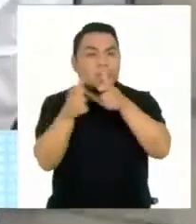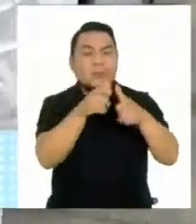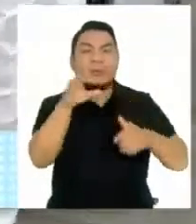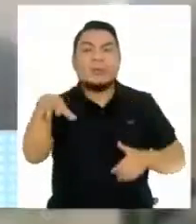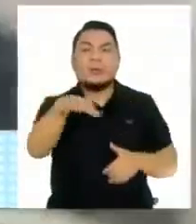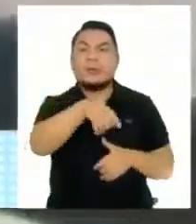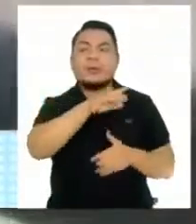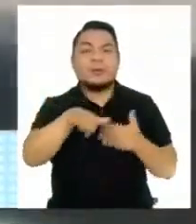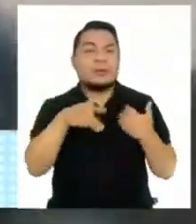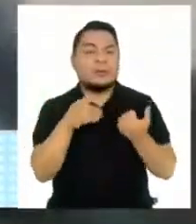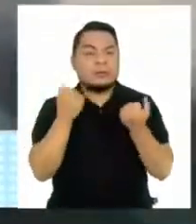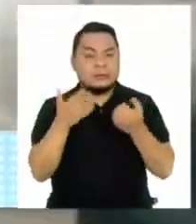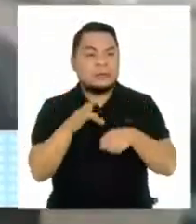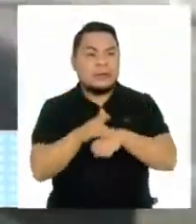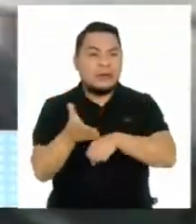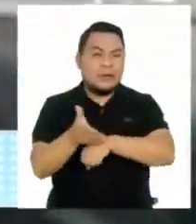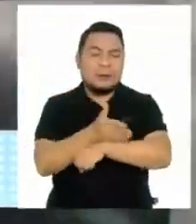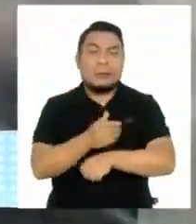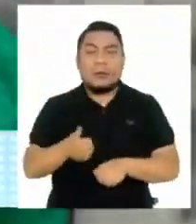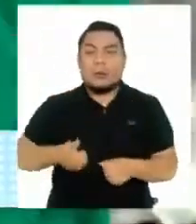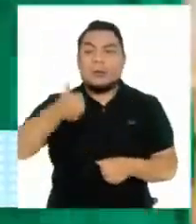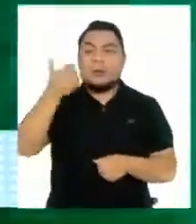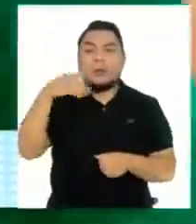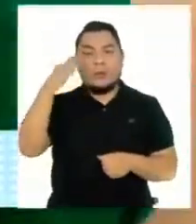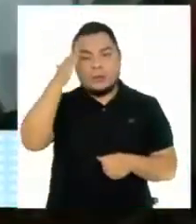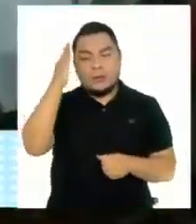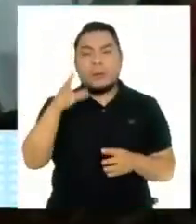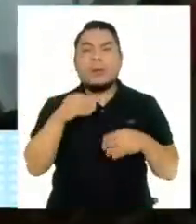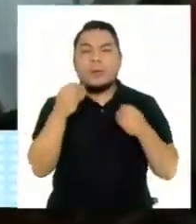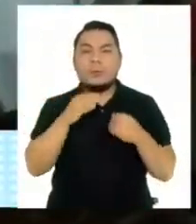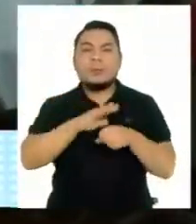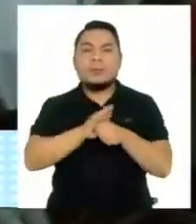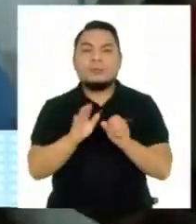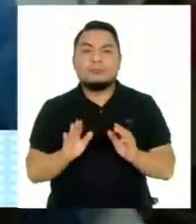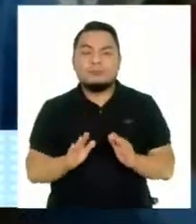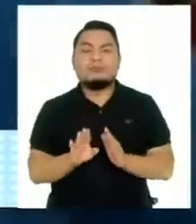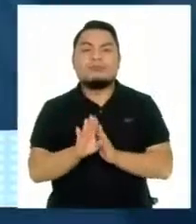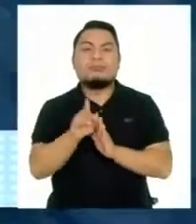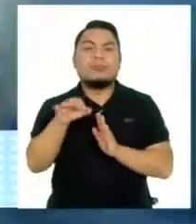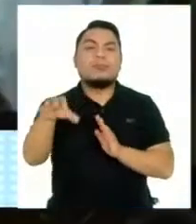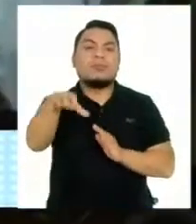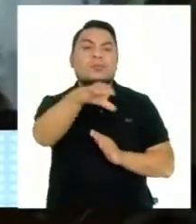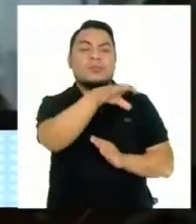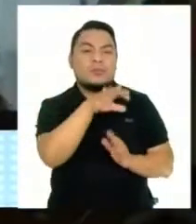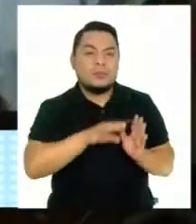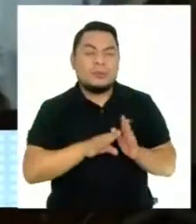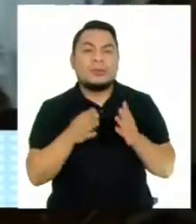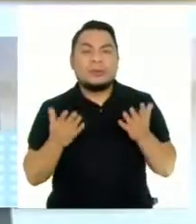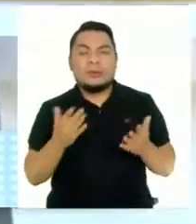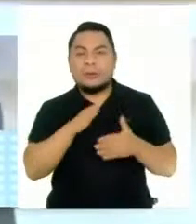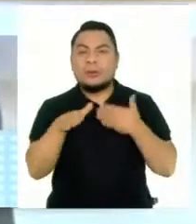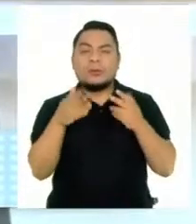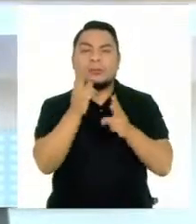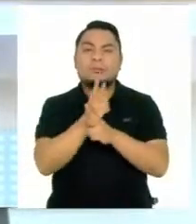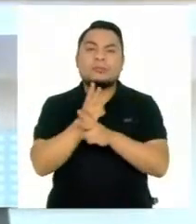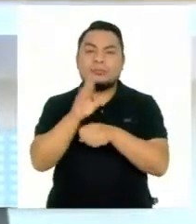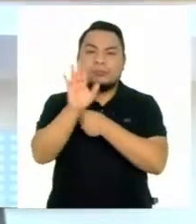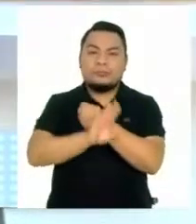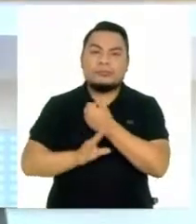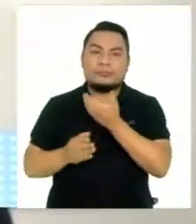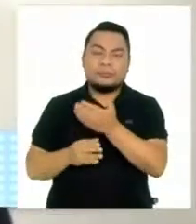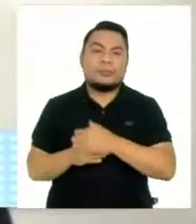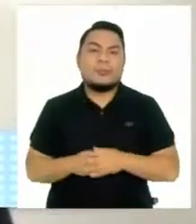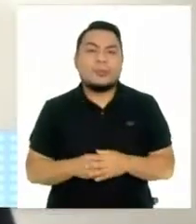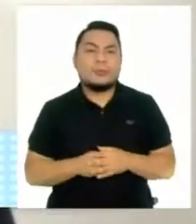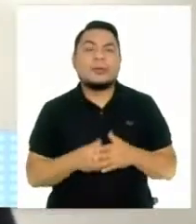indicadores de alerta temprana y las autoridades conocen cómo evoluciona la pandemia en sus regiones para tomar las medidas respectivas.